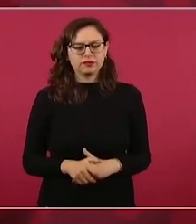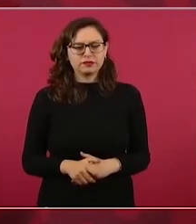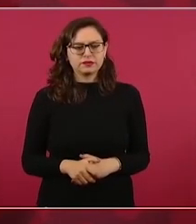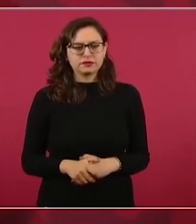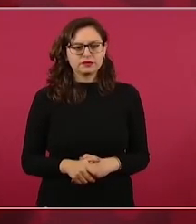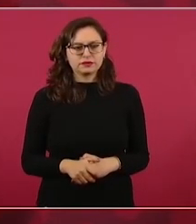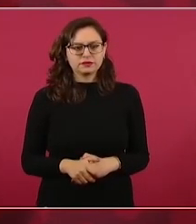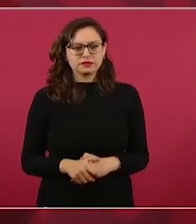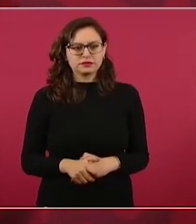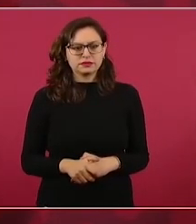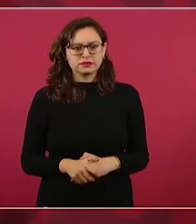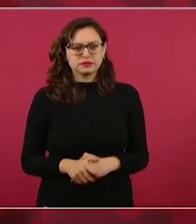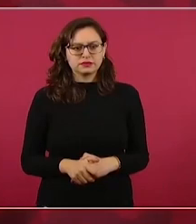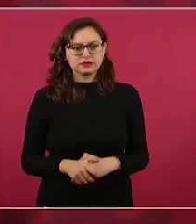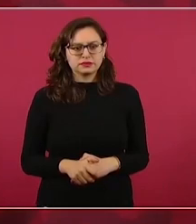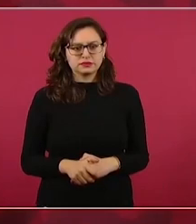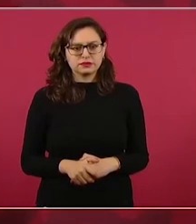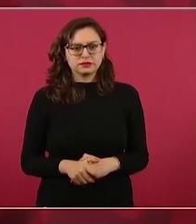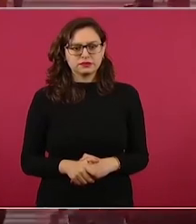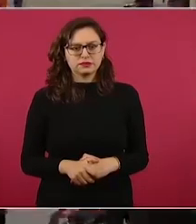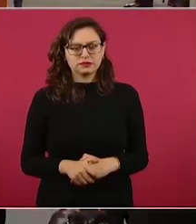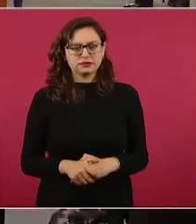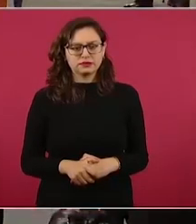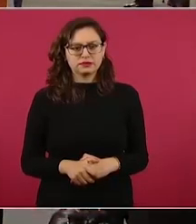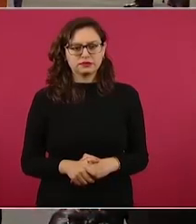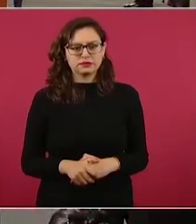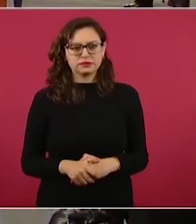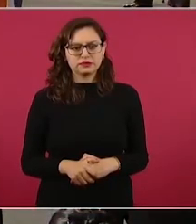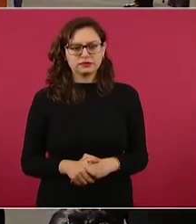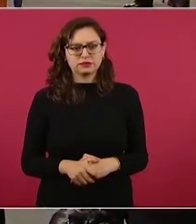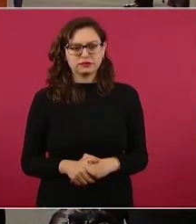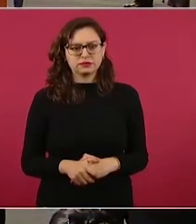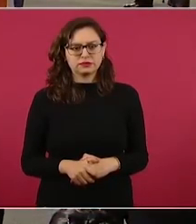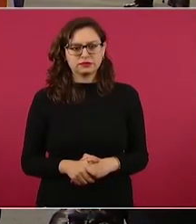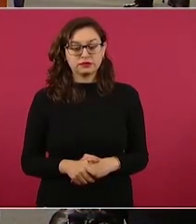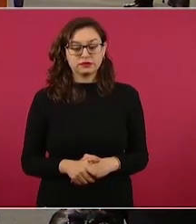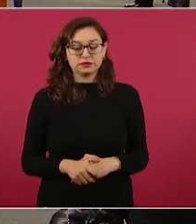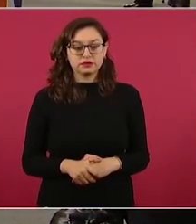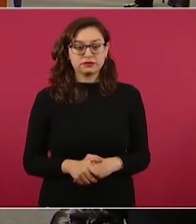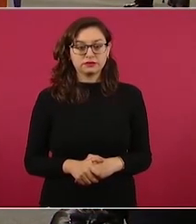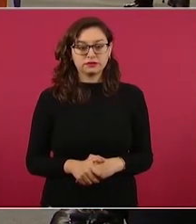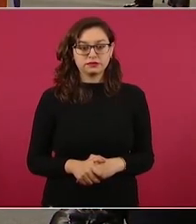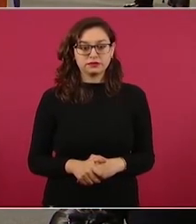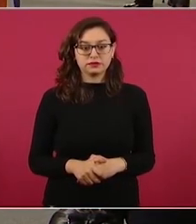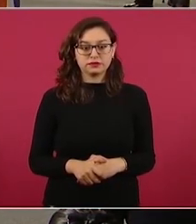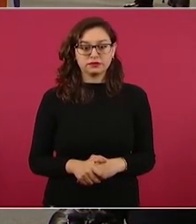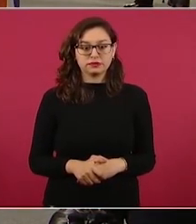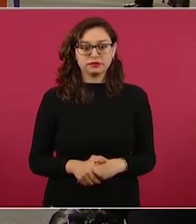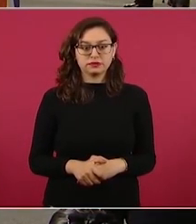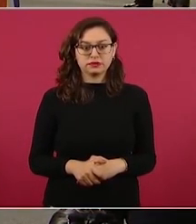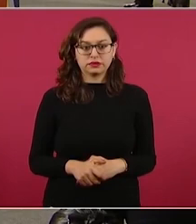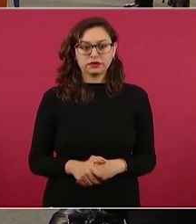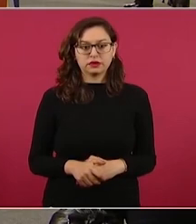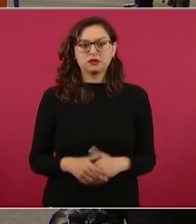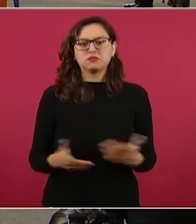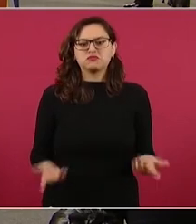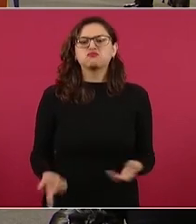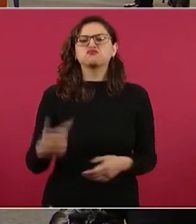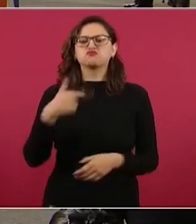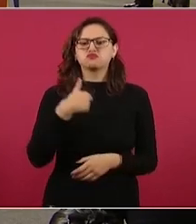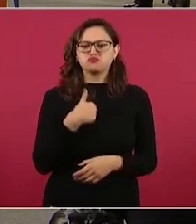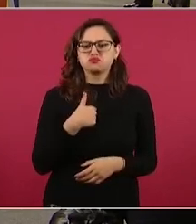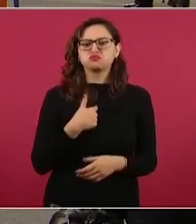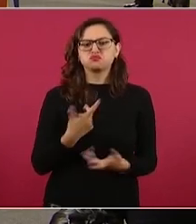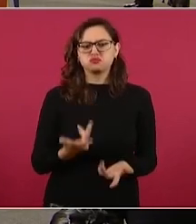no lo yo tenía como no me contrató nadie así que lo puedo decir con una tranquilidad yo tenía